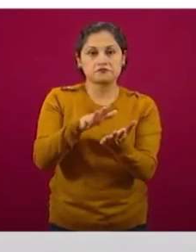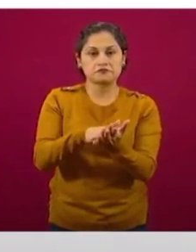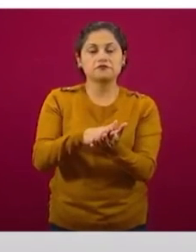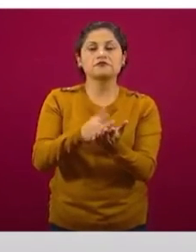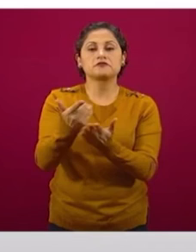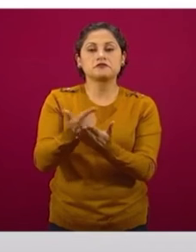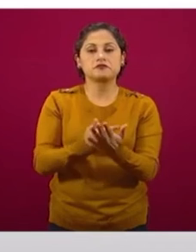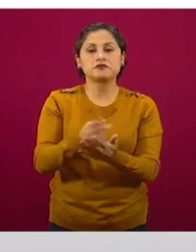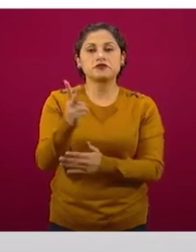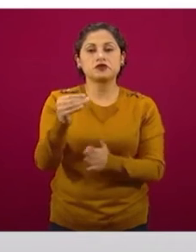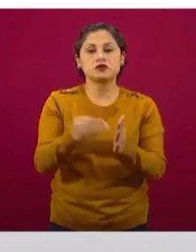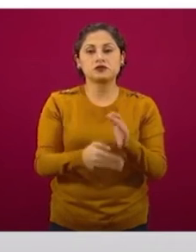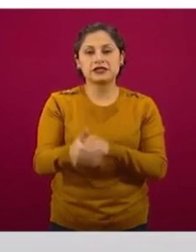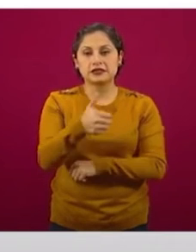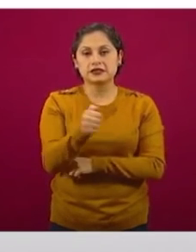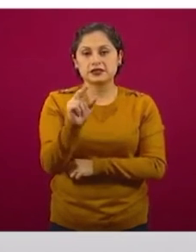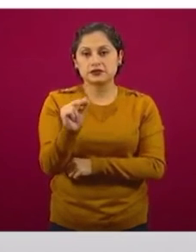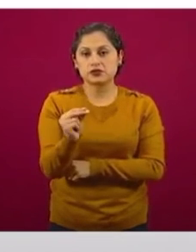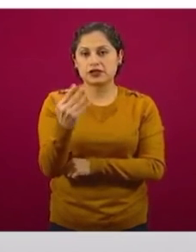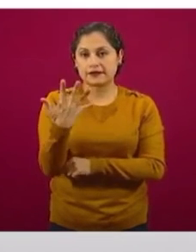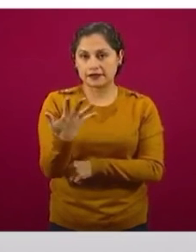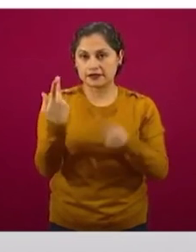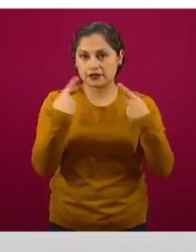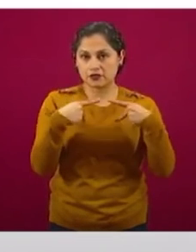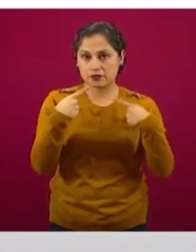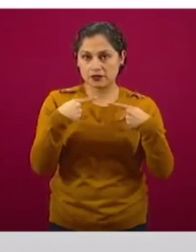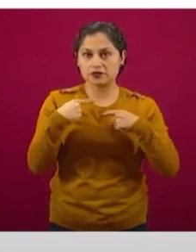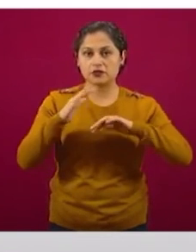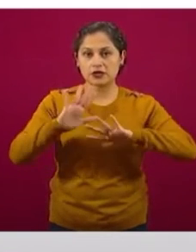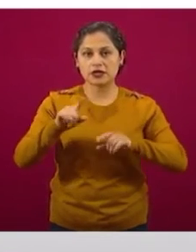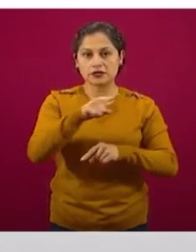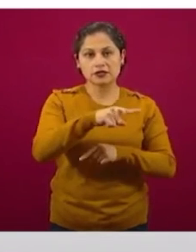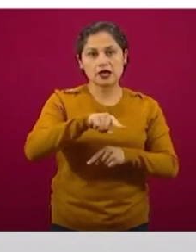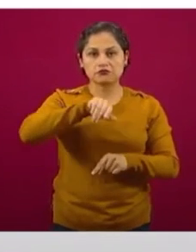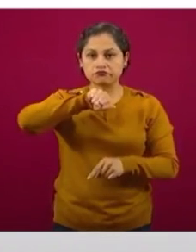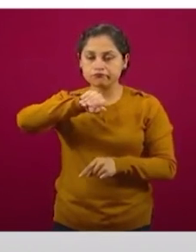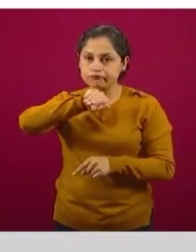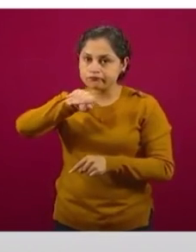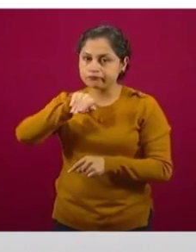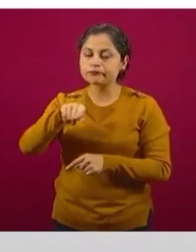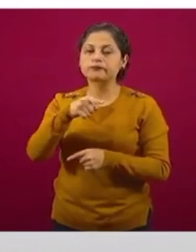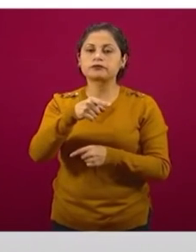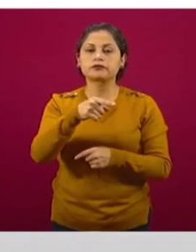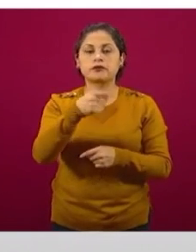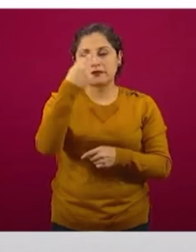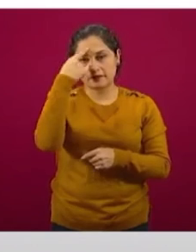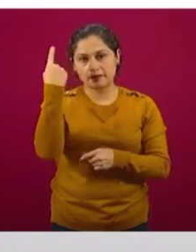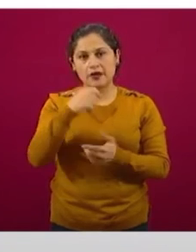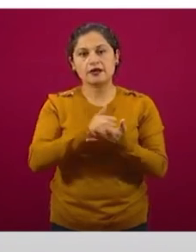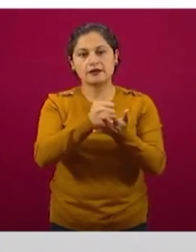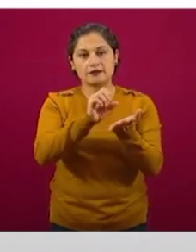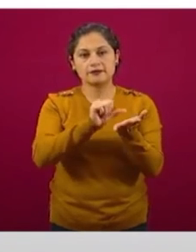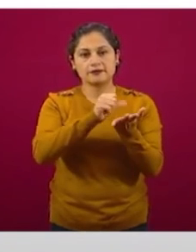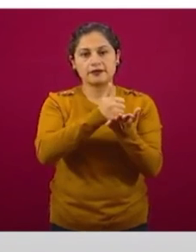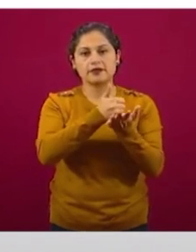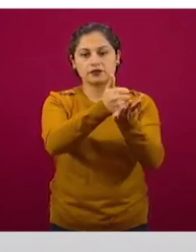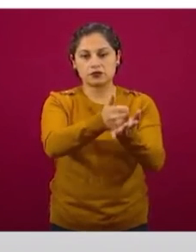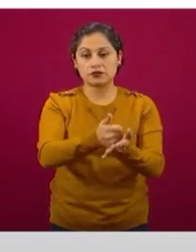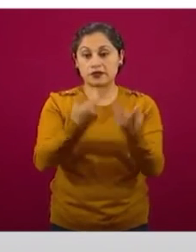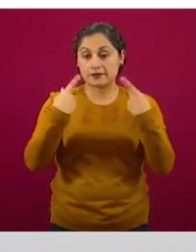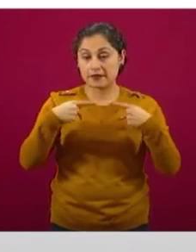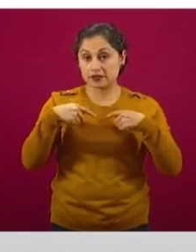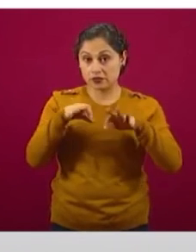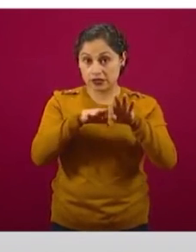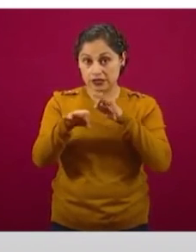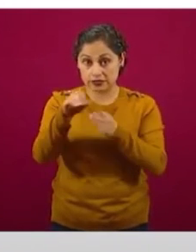685 personas que han solicitado ya este apoyo solidario. En el caso de trabajadoras del hogar vemos que es el